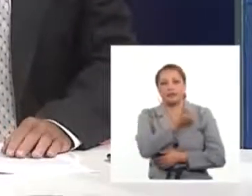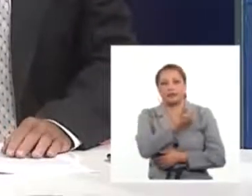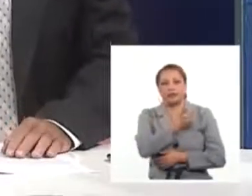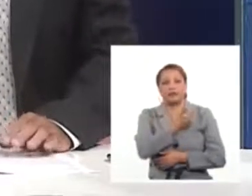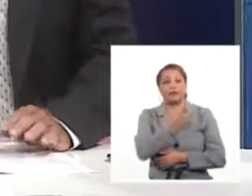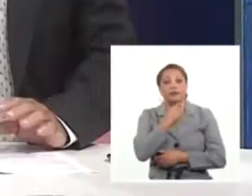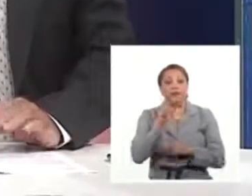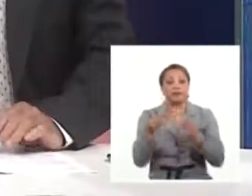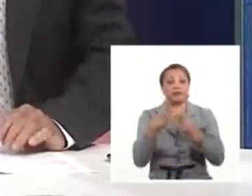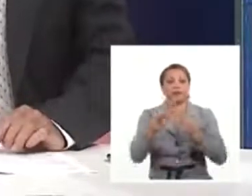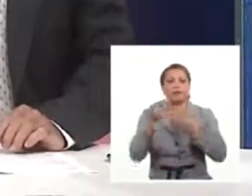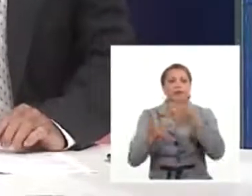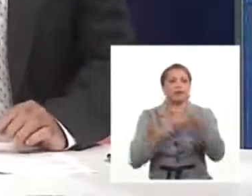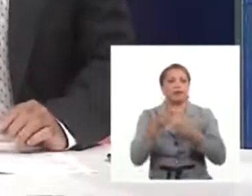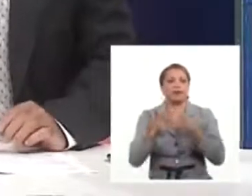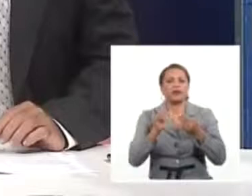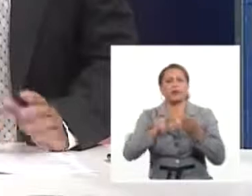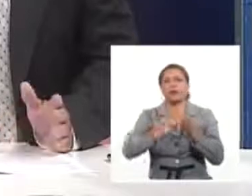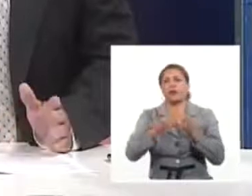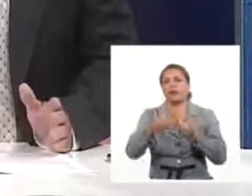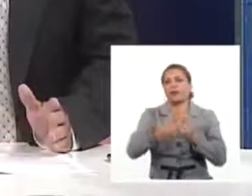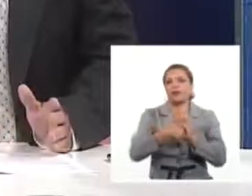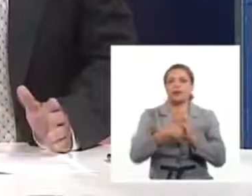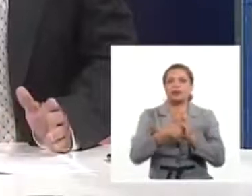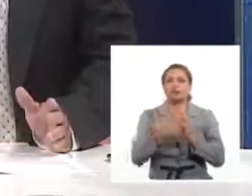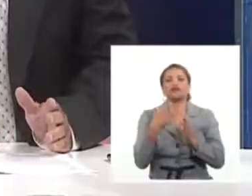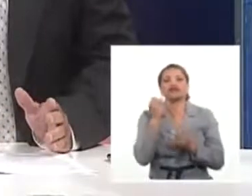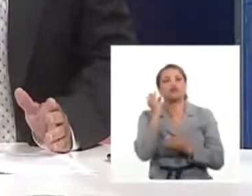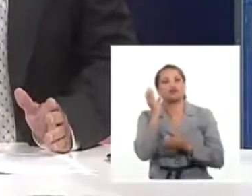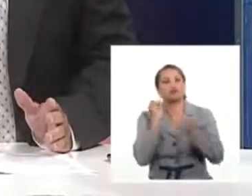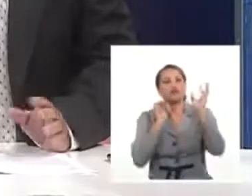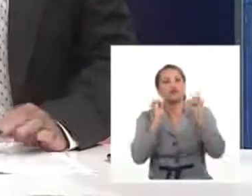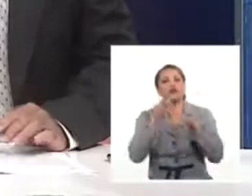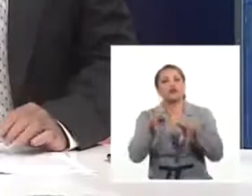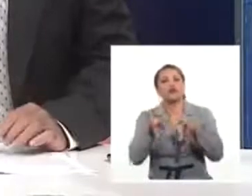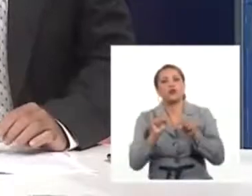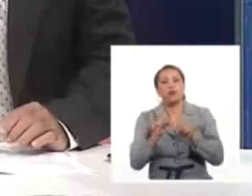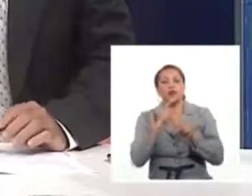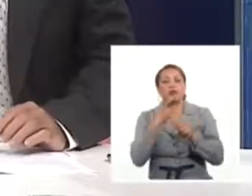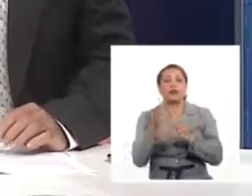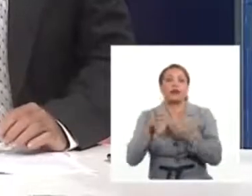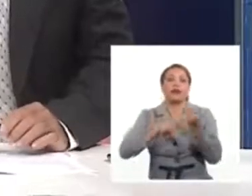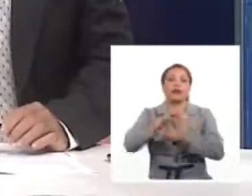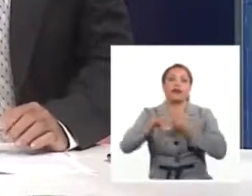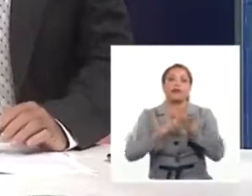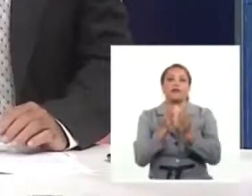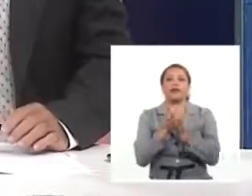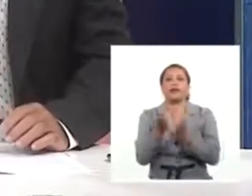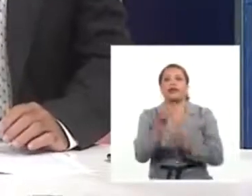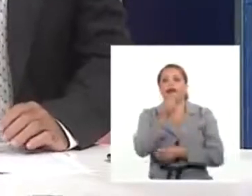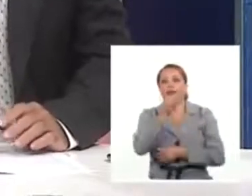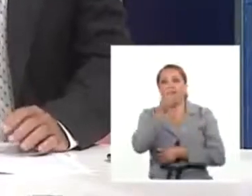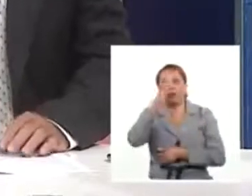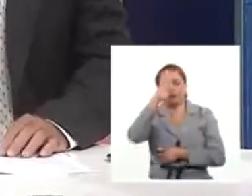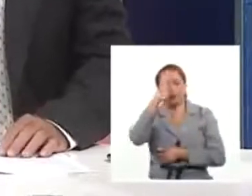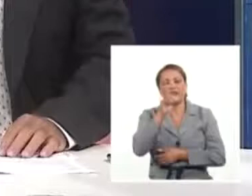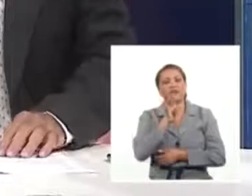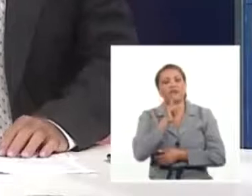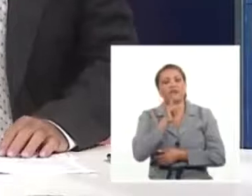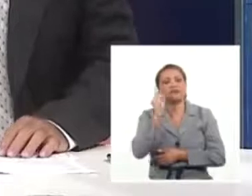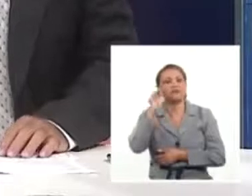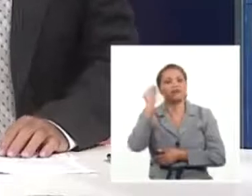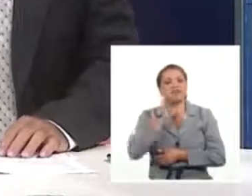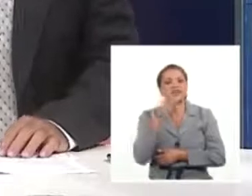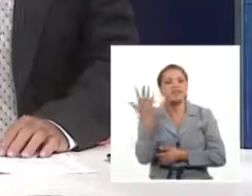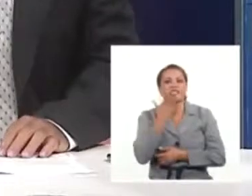Este evento se presenta en proyectos más innovadores para las transformaciones de prensa en Cuba. El viernes se darán a conocer los medios